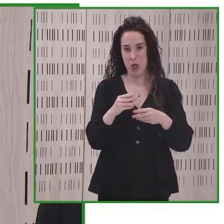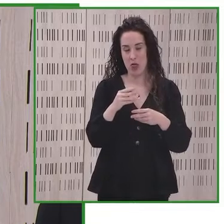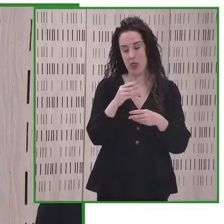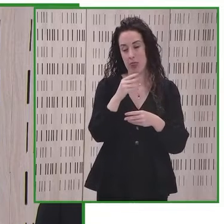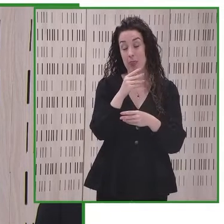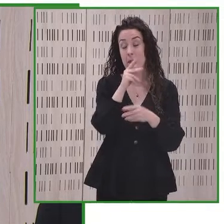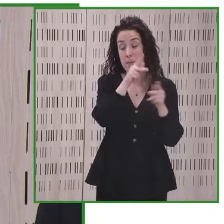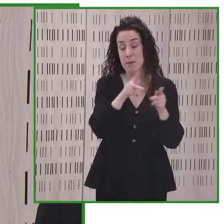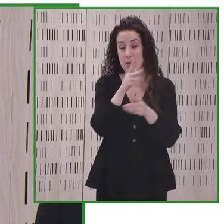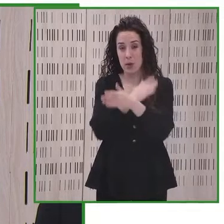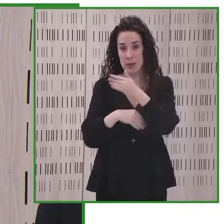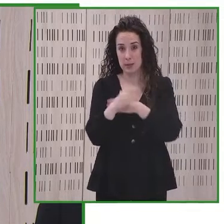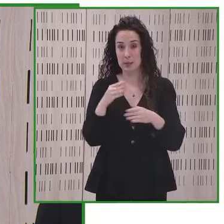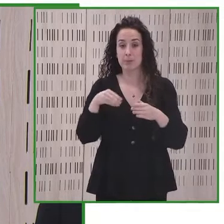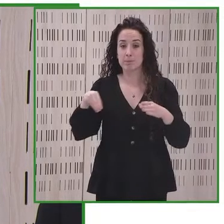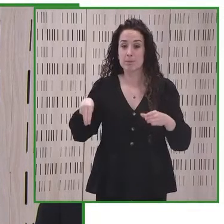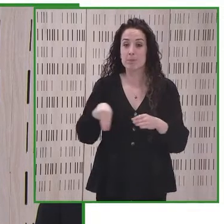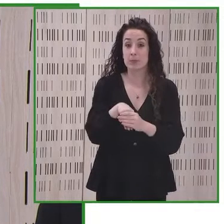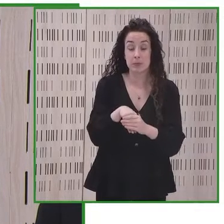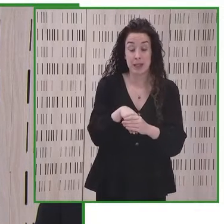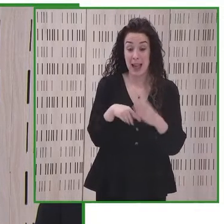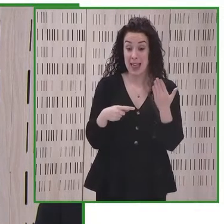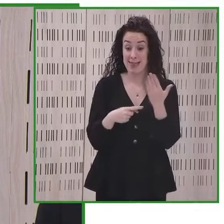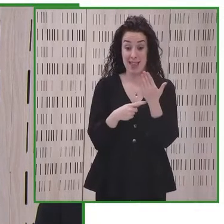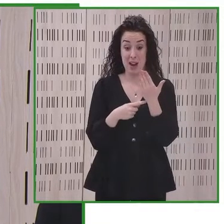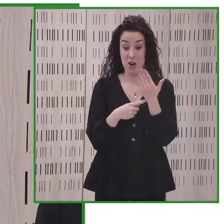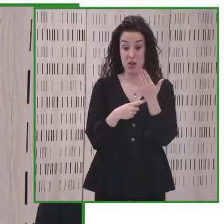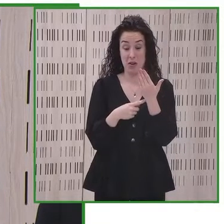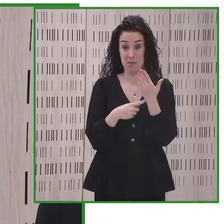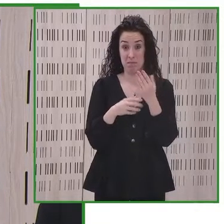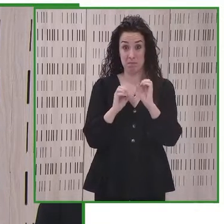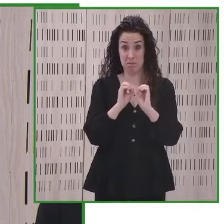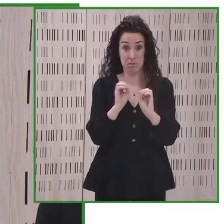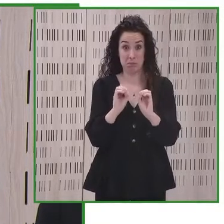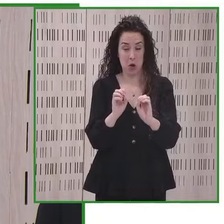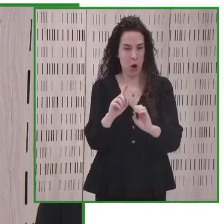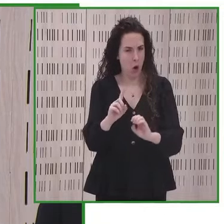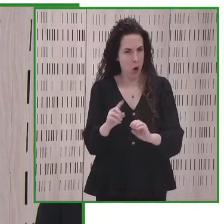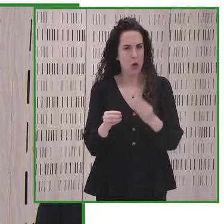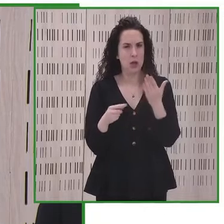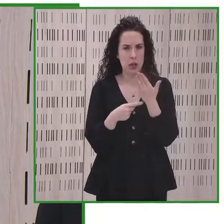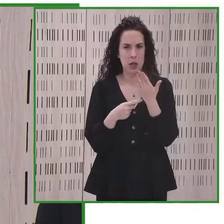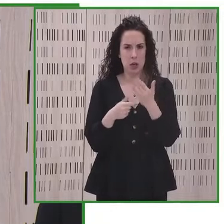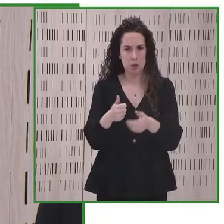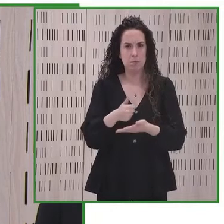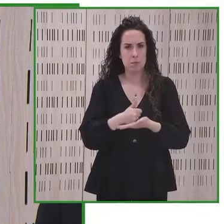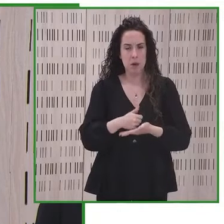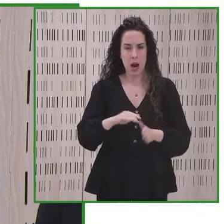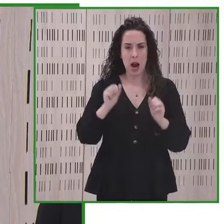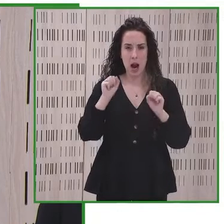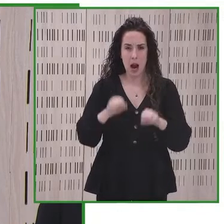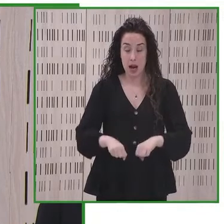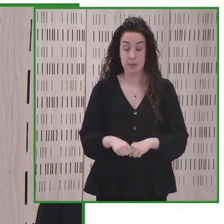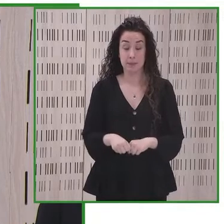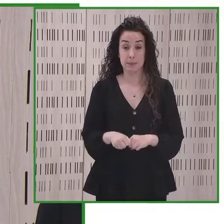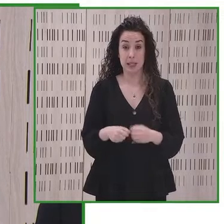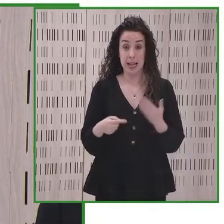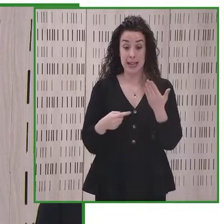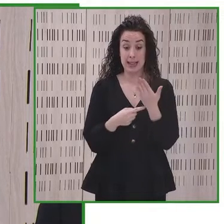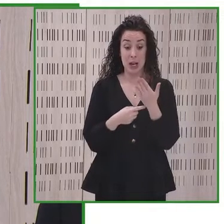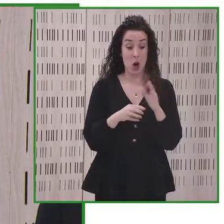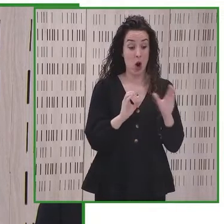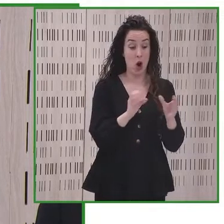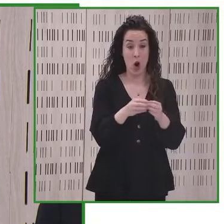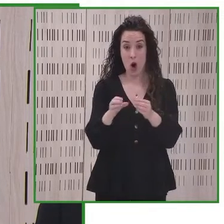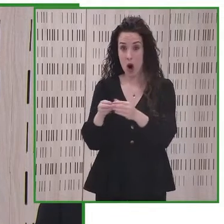porque nada, tampoco la tecnología es neutra. La autonomía de los colectivos, los